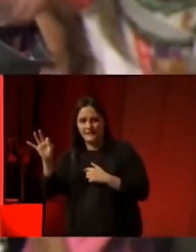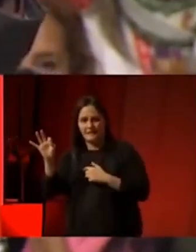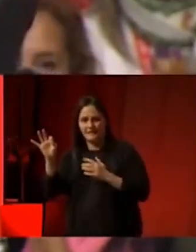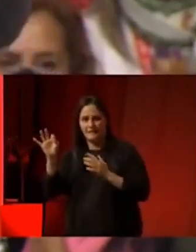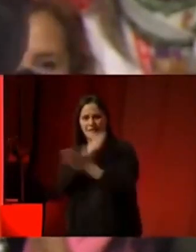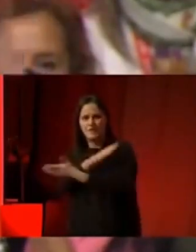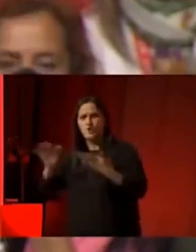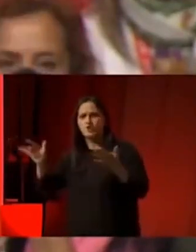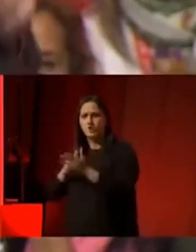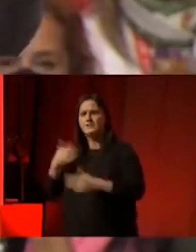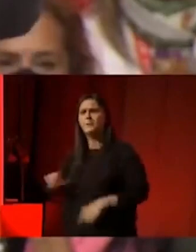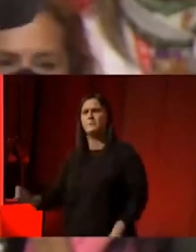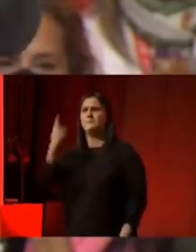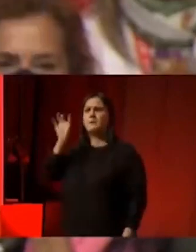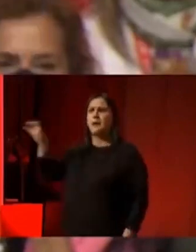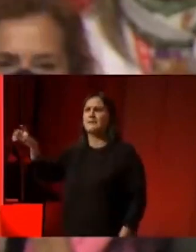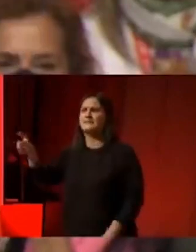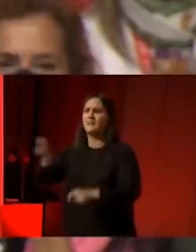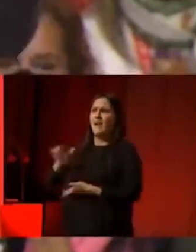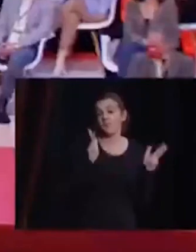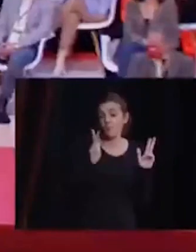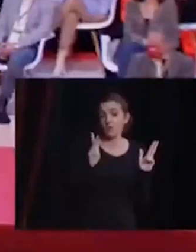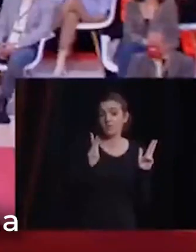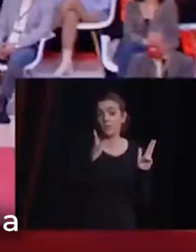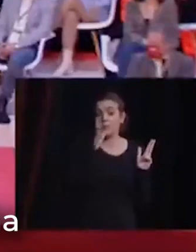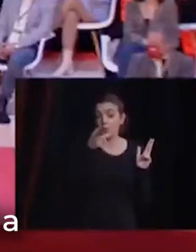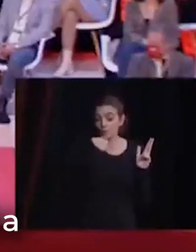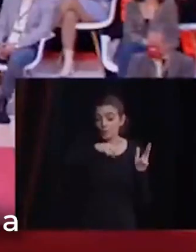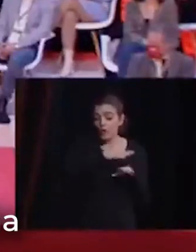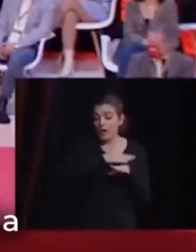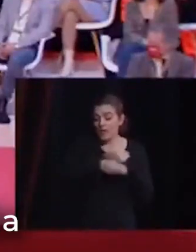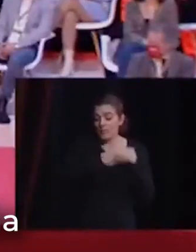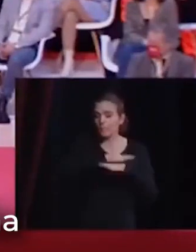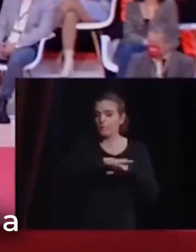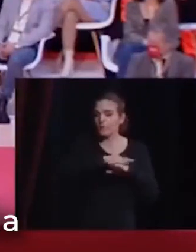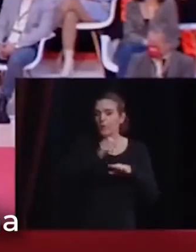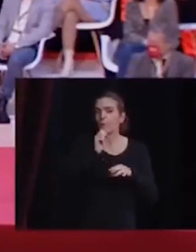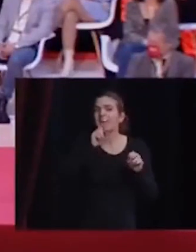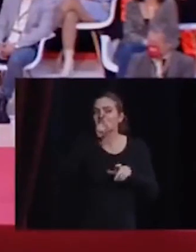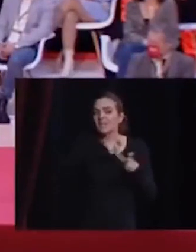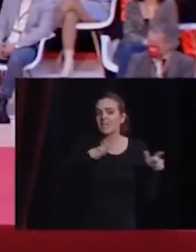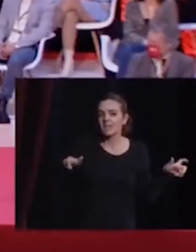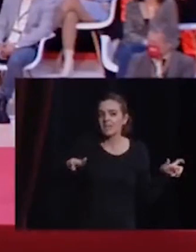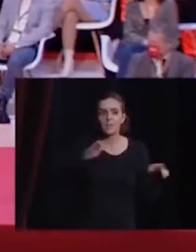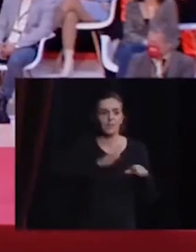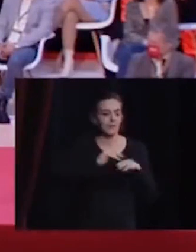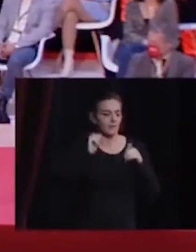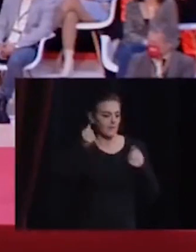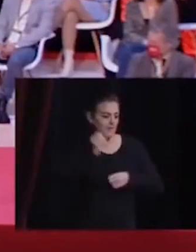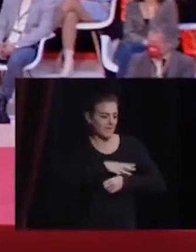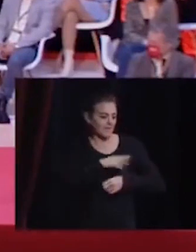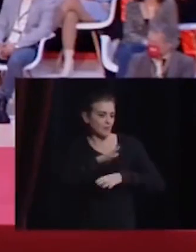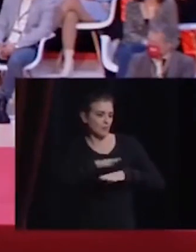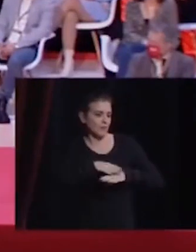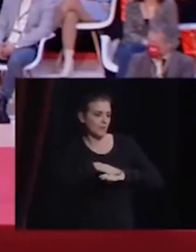Y somos el primer país en recibir los fondos europeos. Nosotros gobernamos para poner en marcha un ingreso mínimo vital que acabe con la